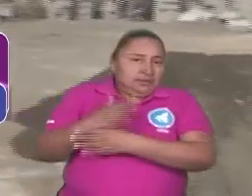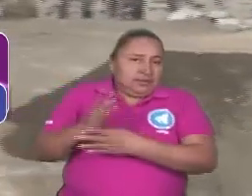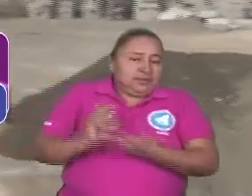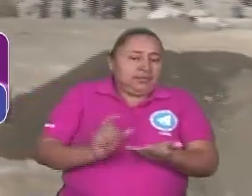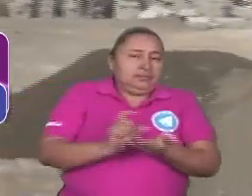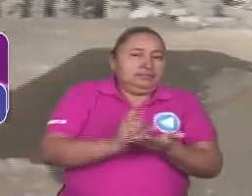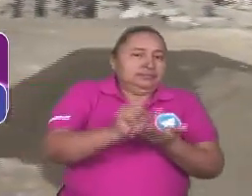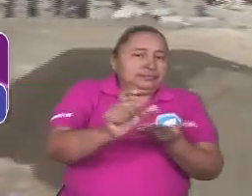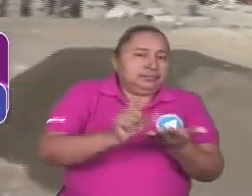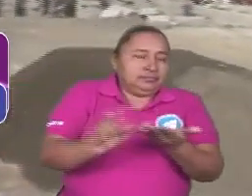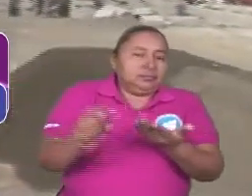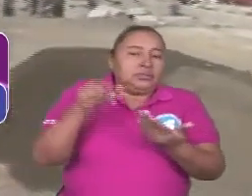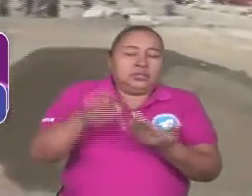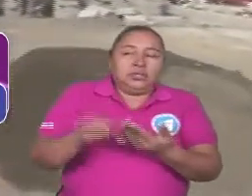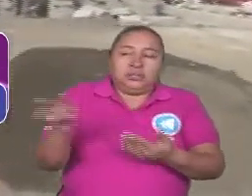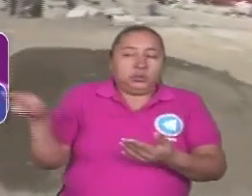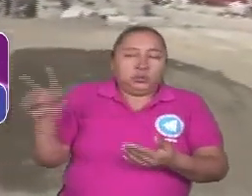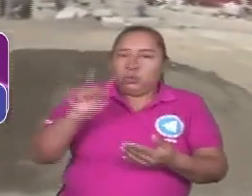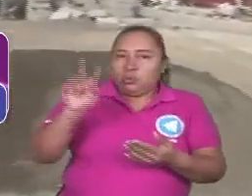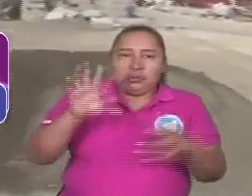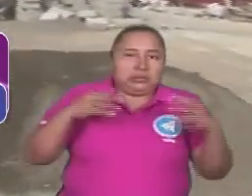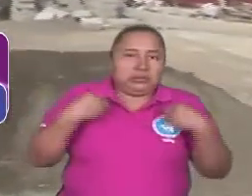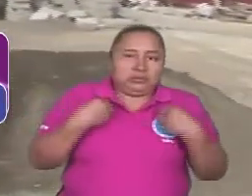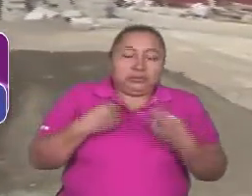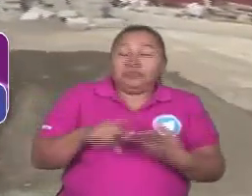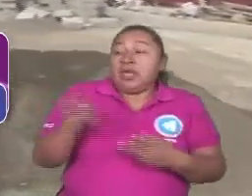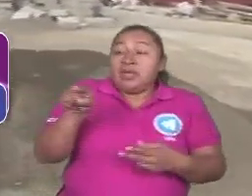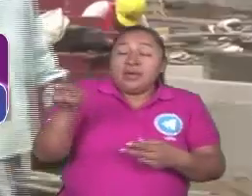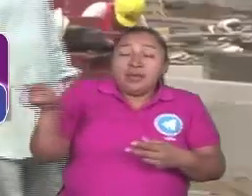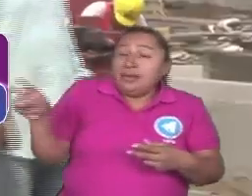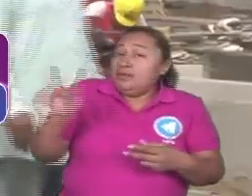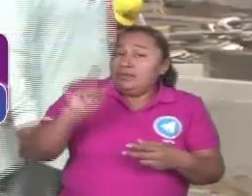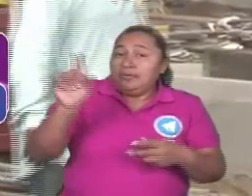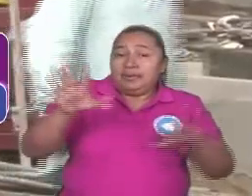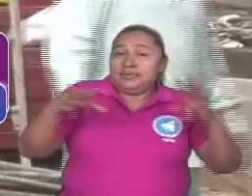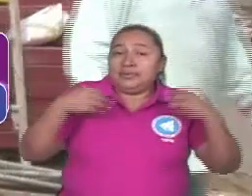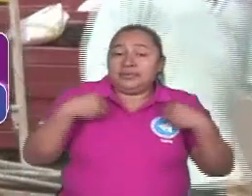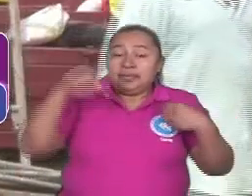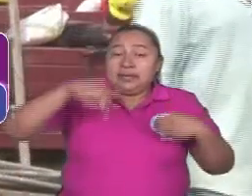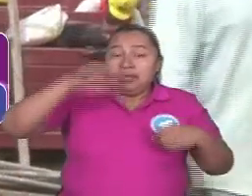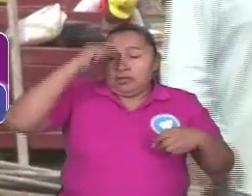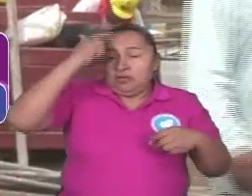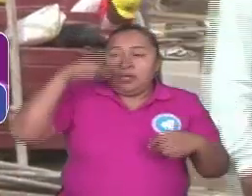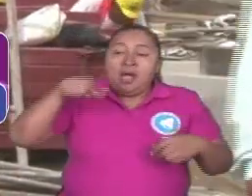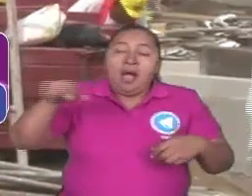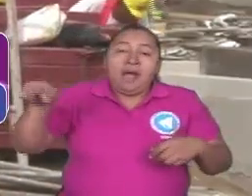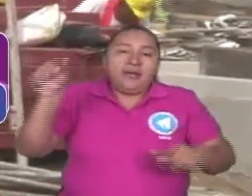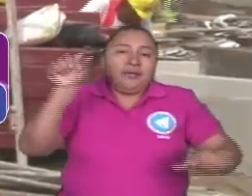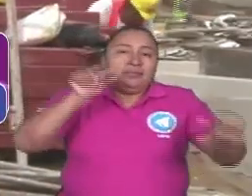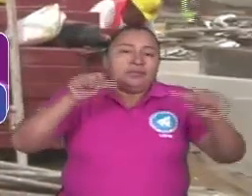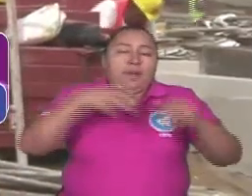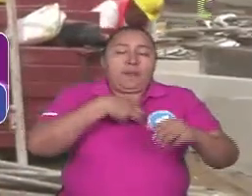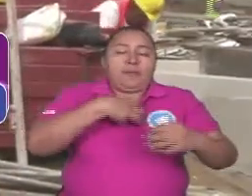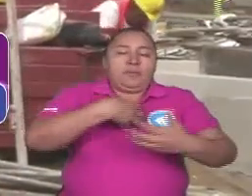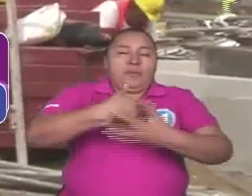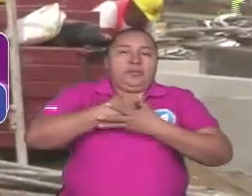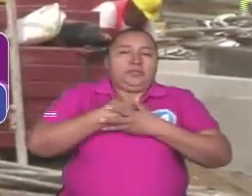Eso no lo toleran. No toleran el hecho de que en este gobierno ya no siguen siendo ellos los dueños de Nicaragua.